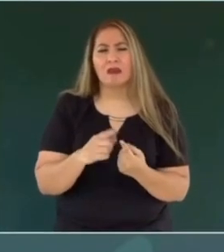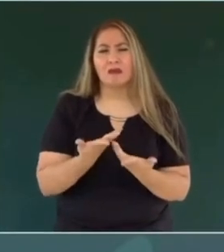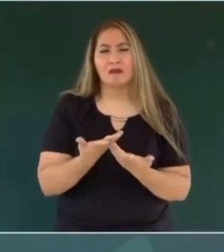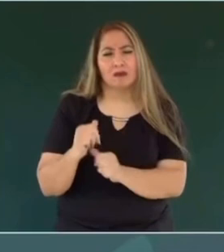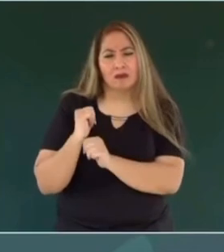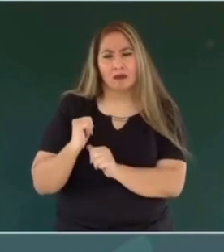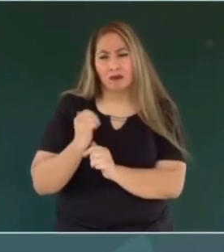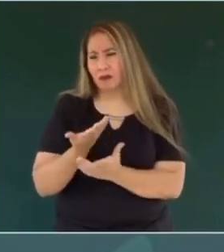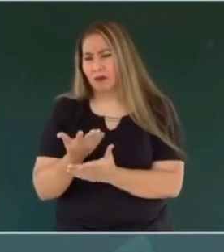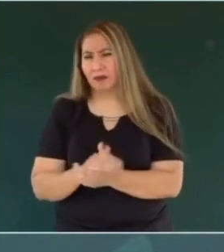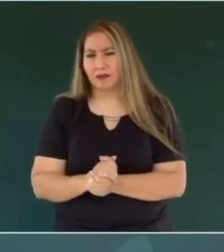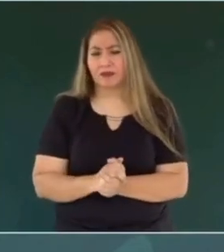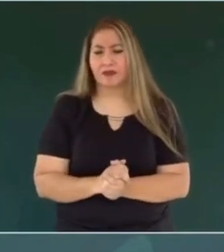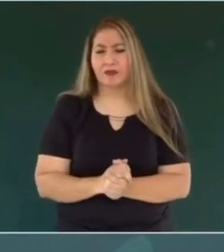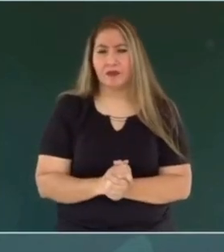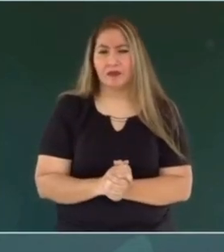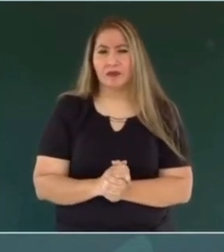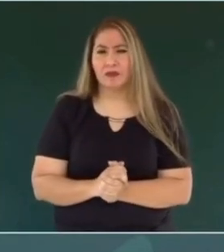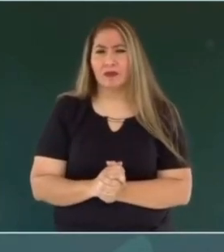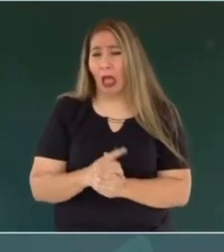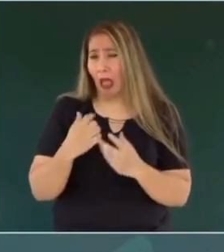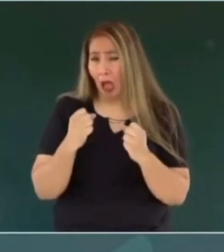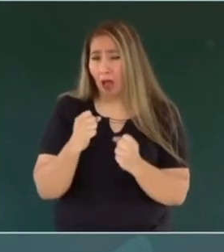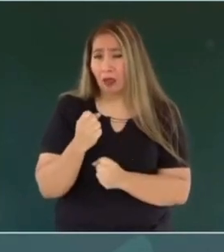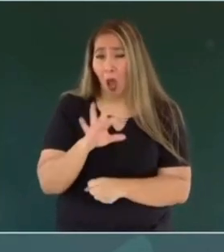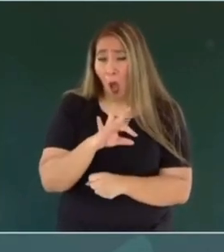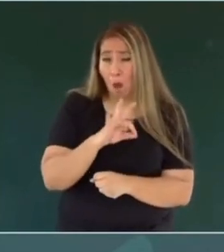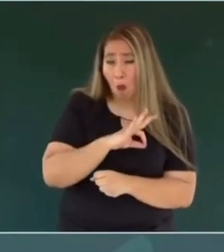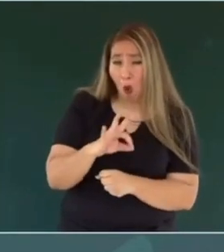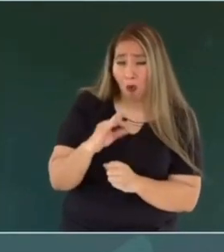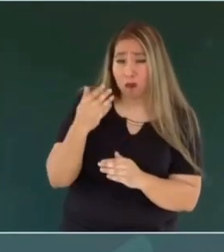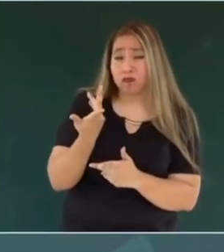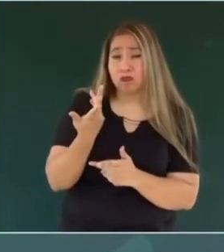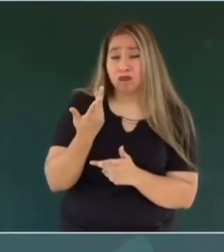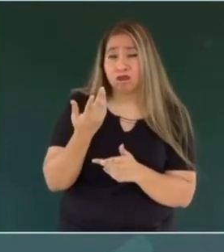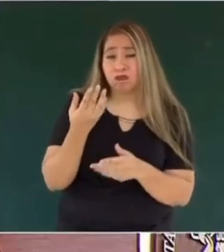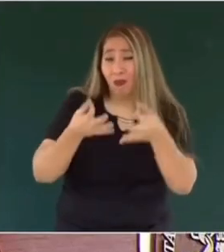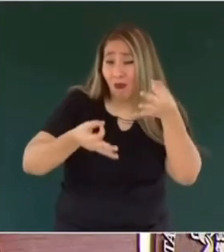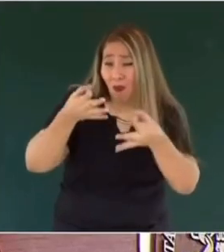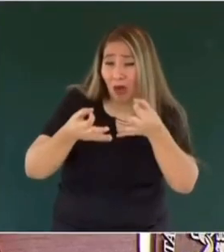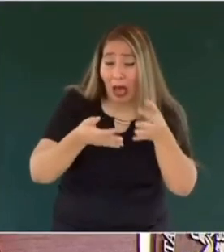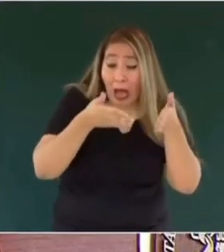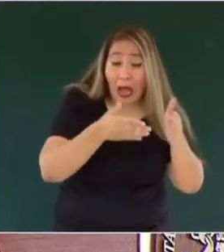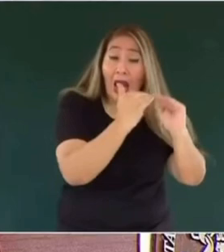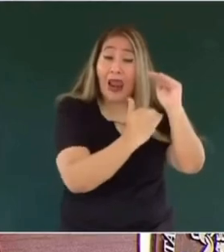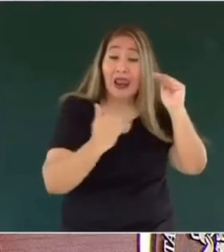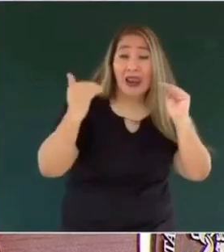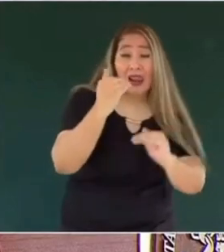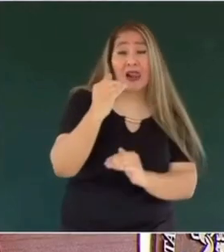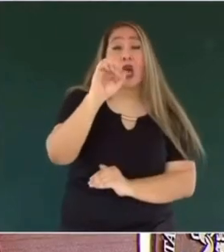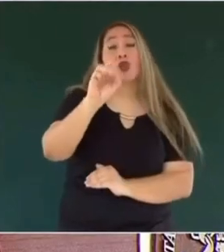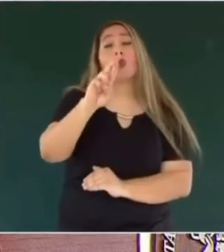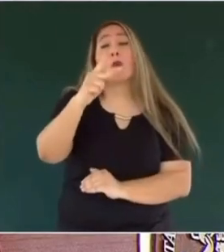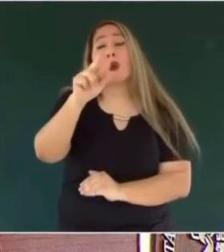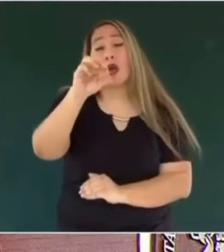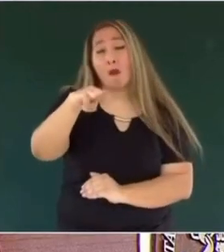al Poder Judicial. En especial a la Suprema Corte de Justicia